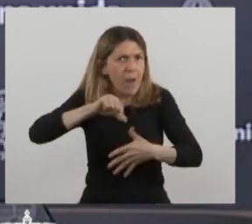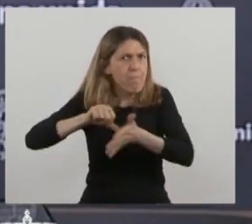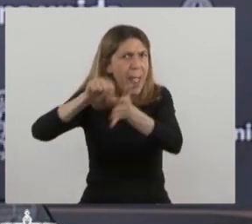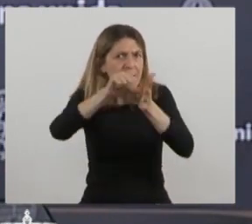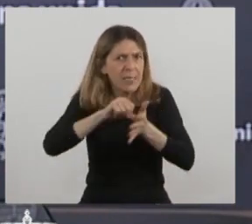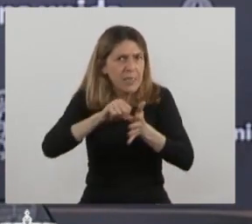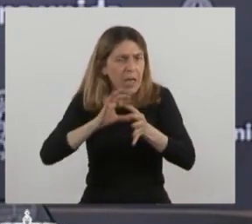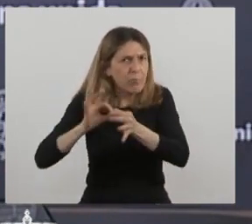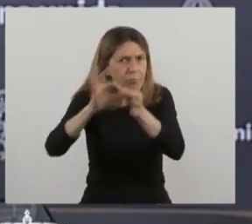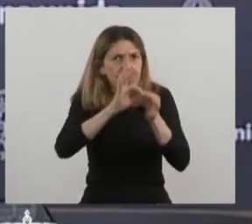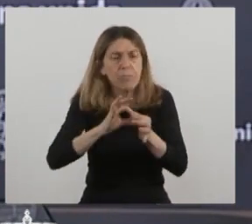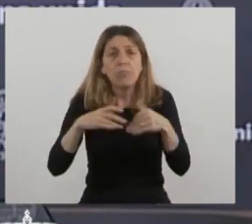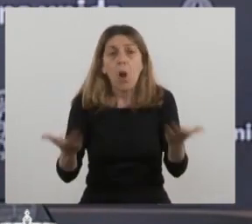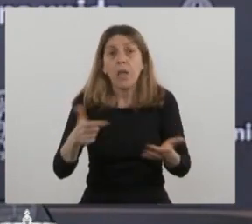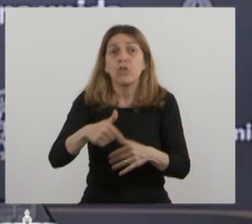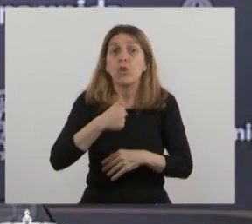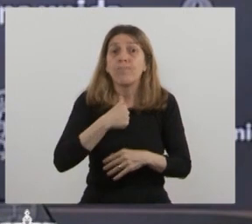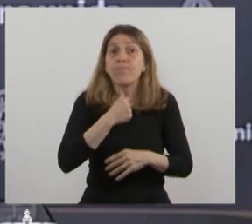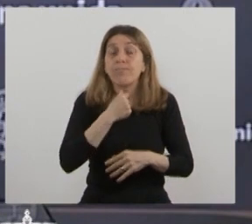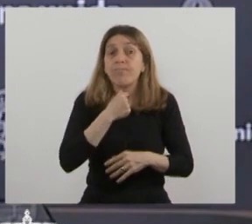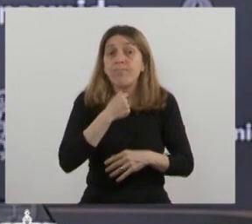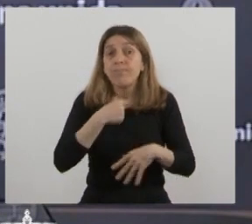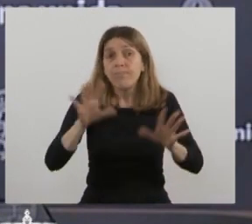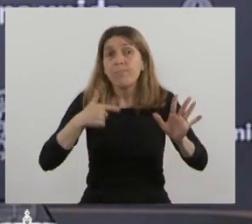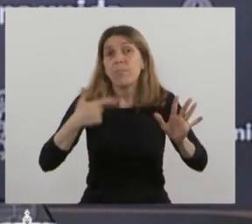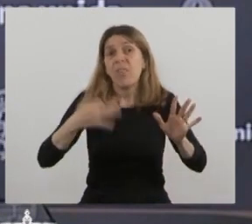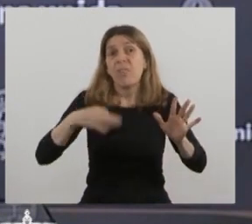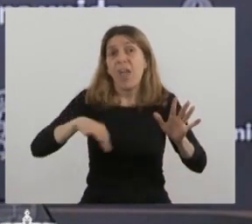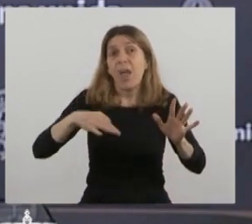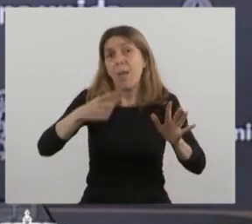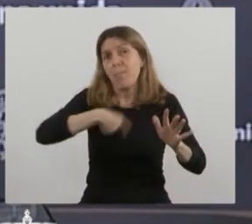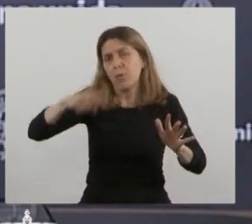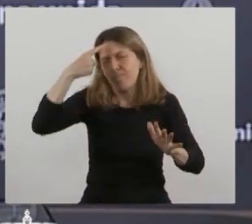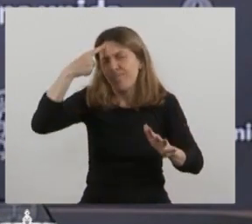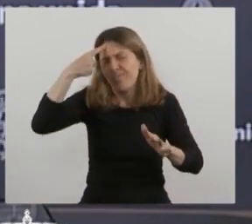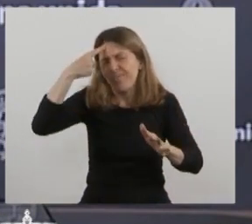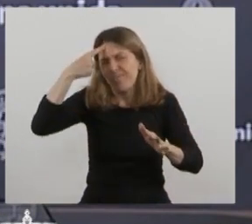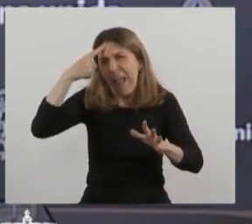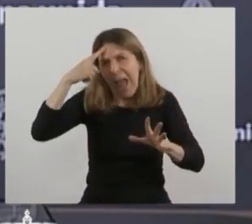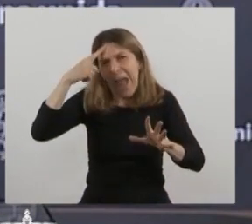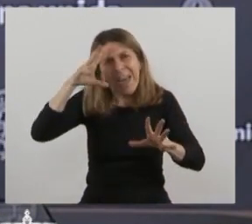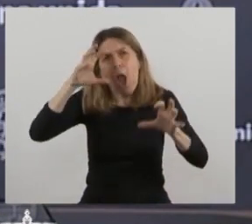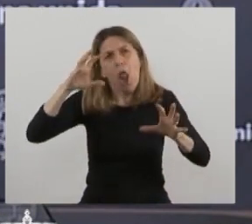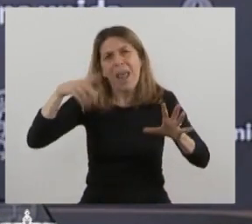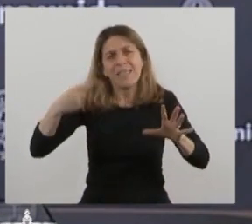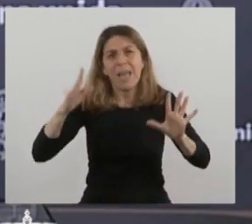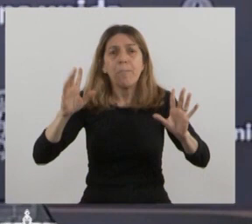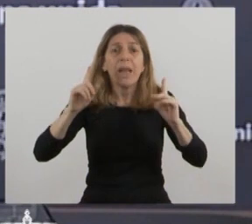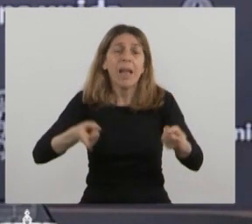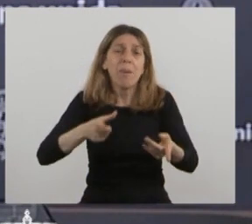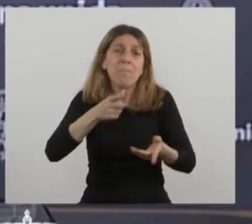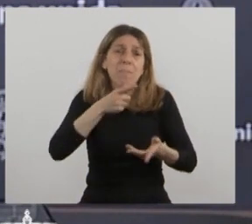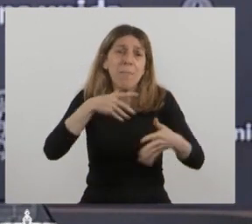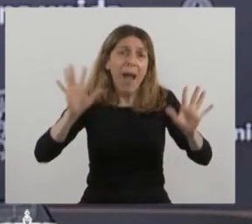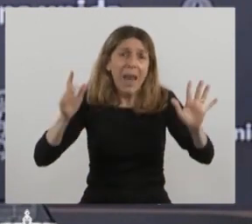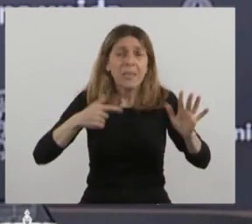Esto es, creo que, lo que debemos tener muy presente. Me parece que estamos viviendo